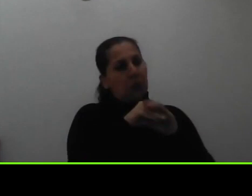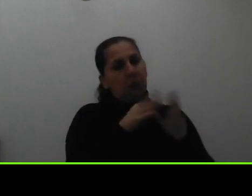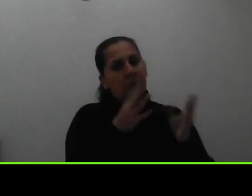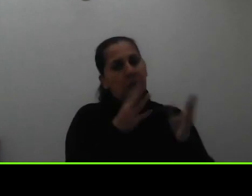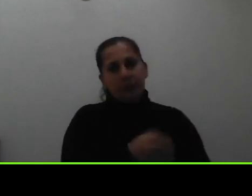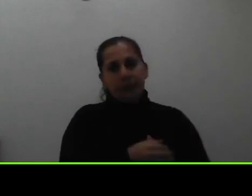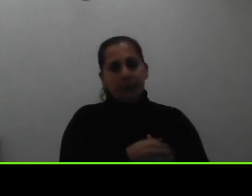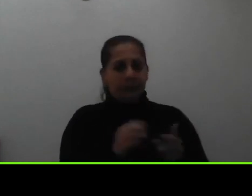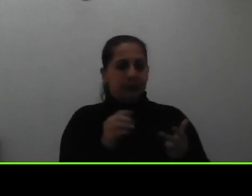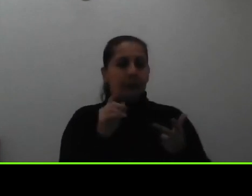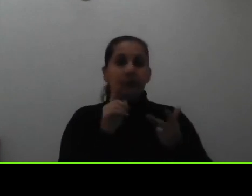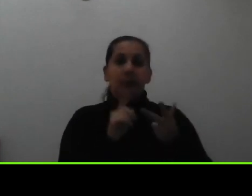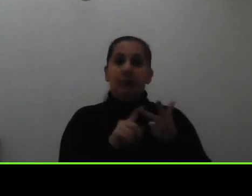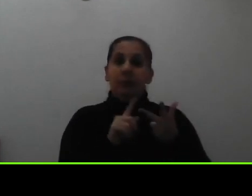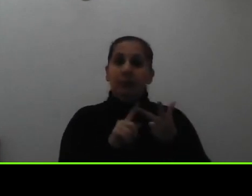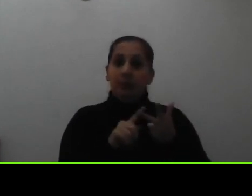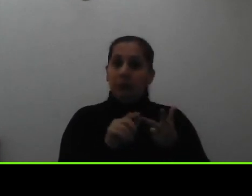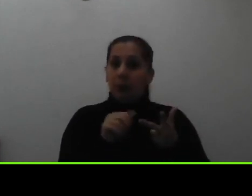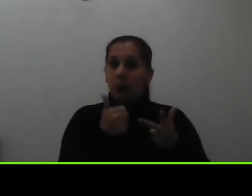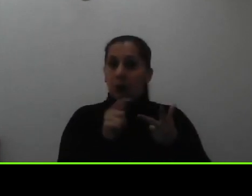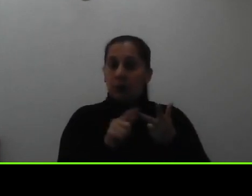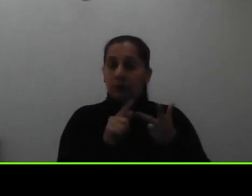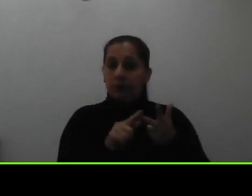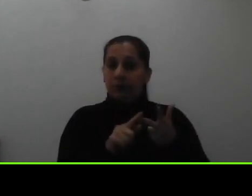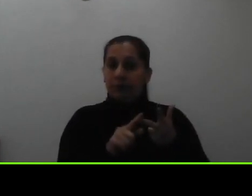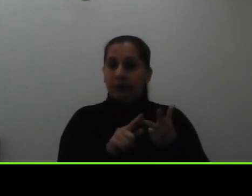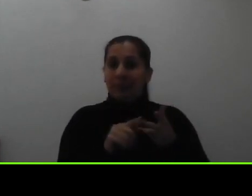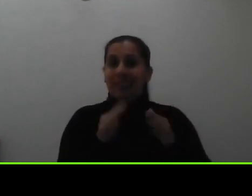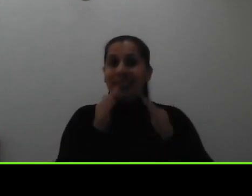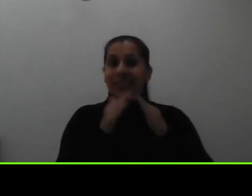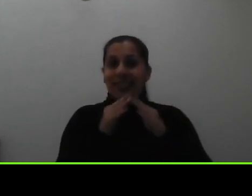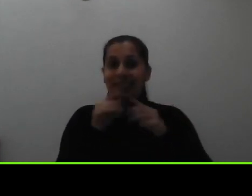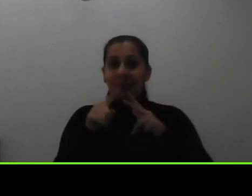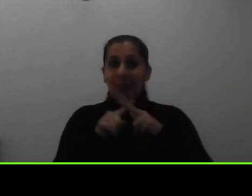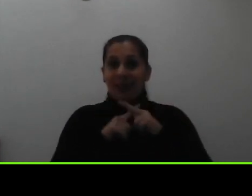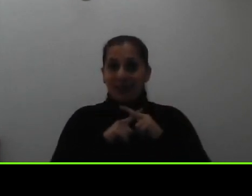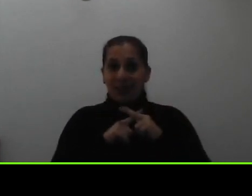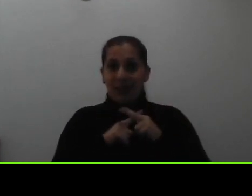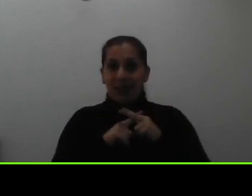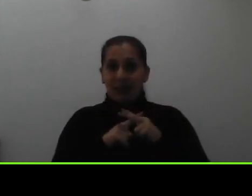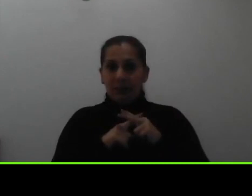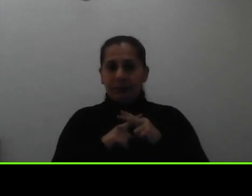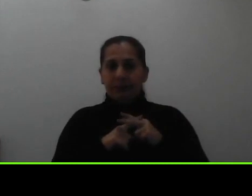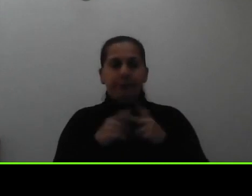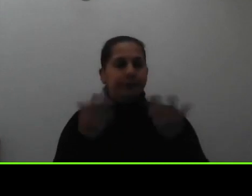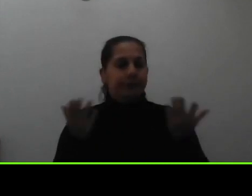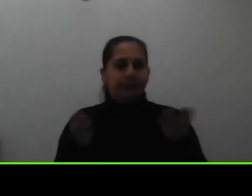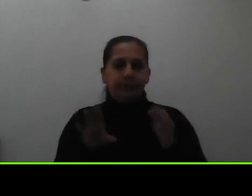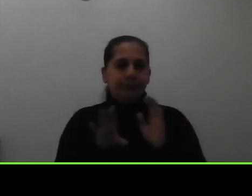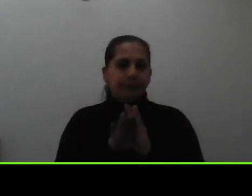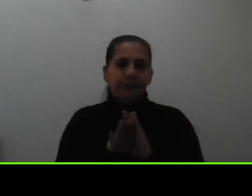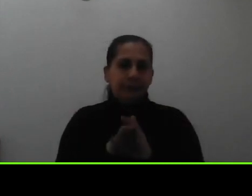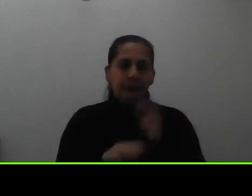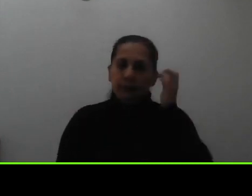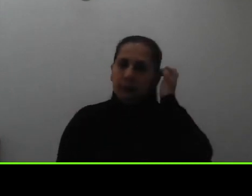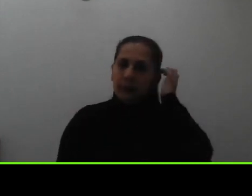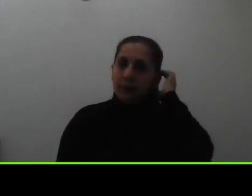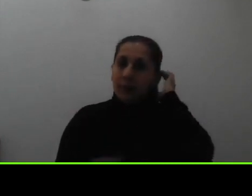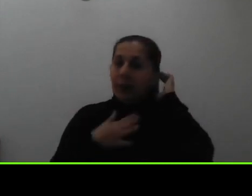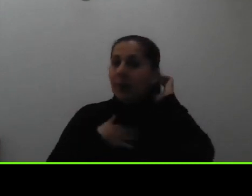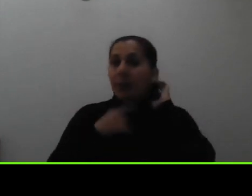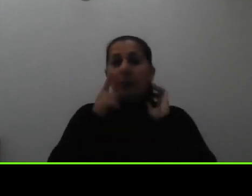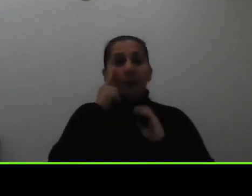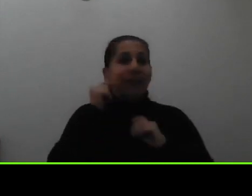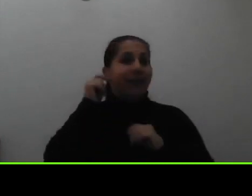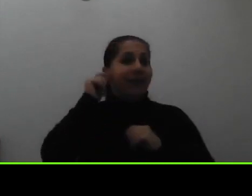tercera categoría de casa que podríamos llamarle así que es la casa prestada es decir por ejemplo que mi tía nos